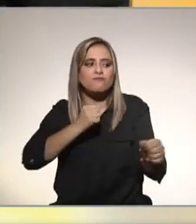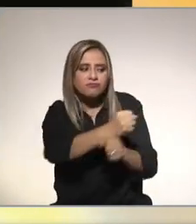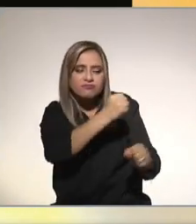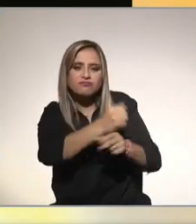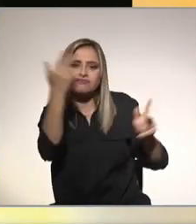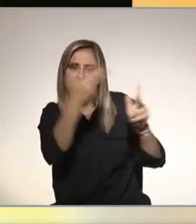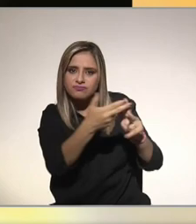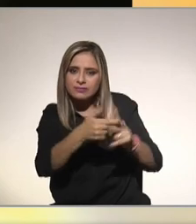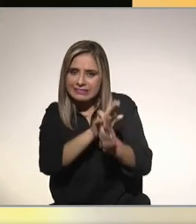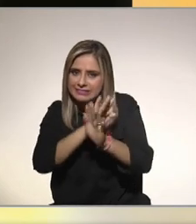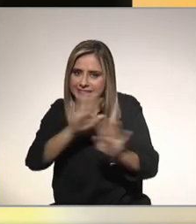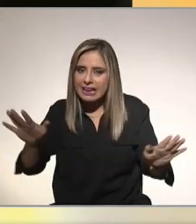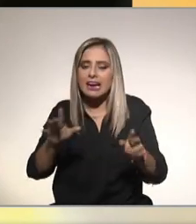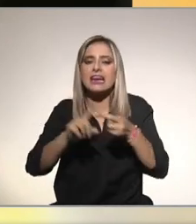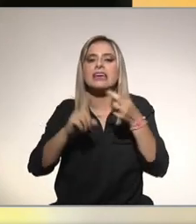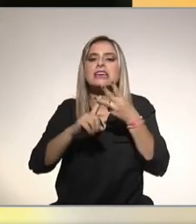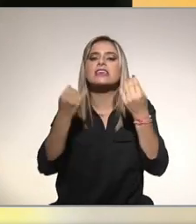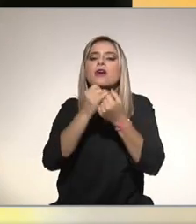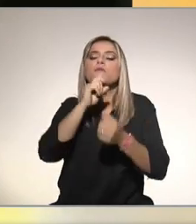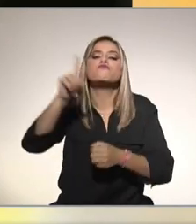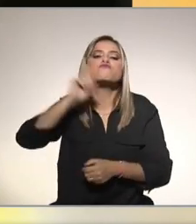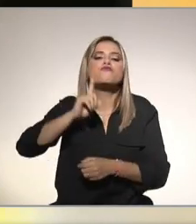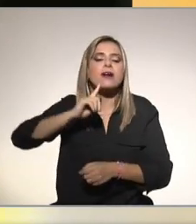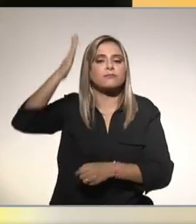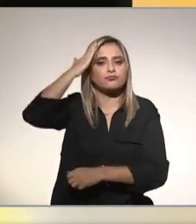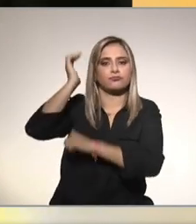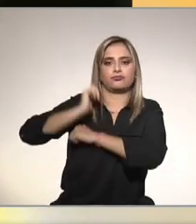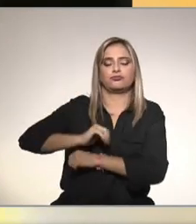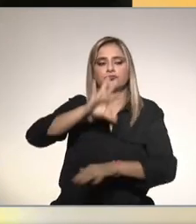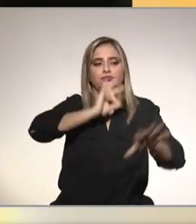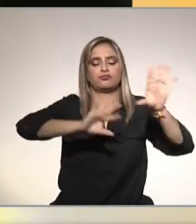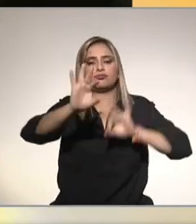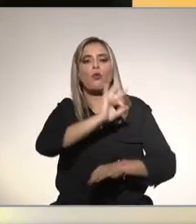exclusión estructural de las mujeres en la sociedad